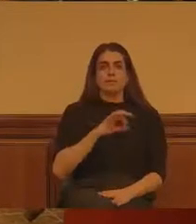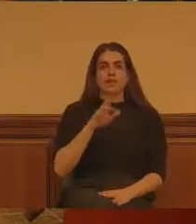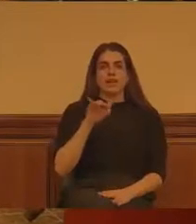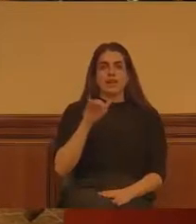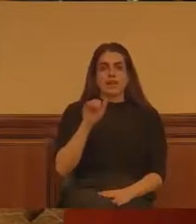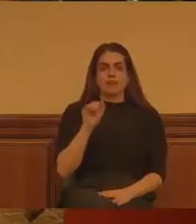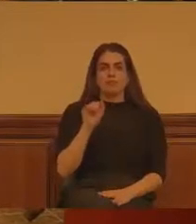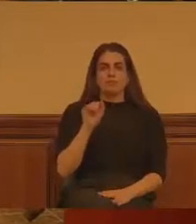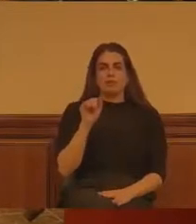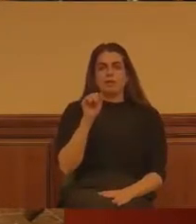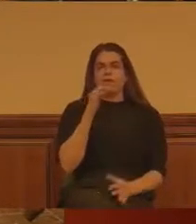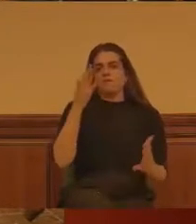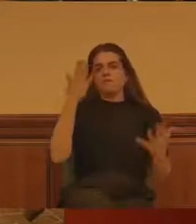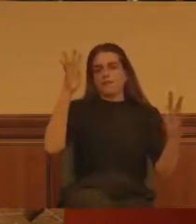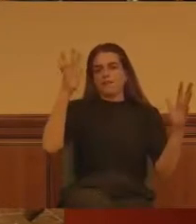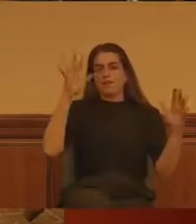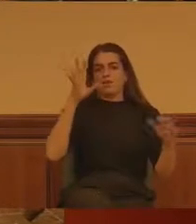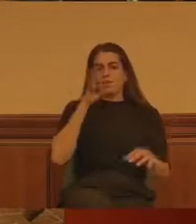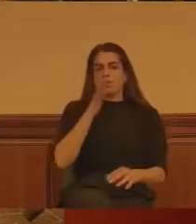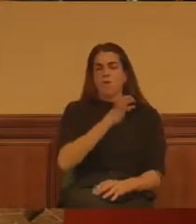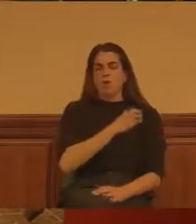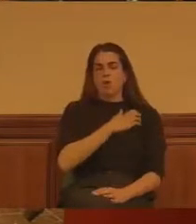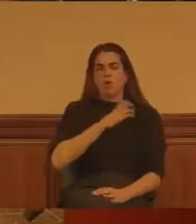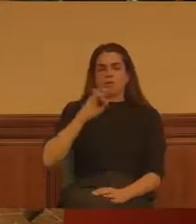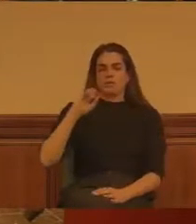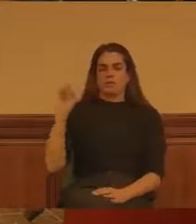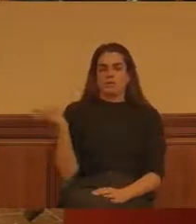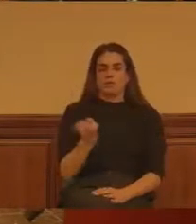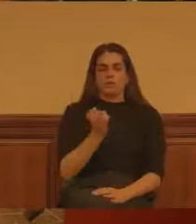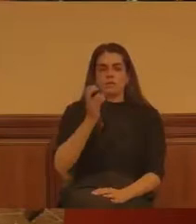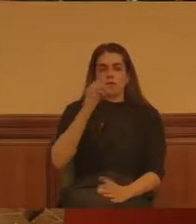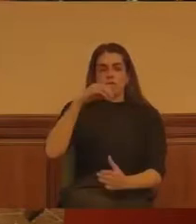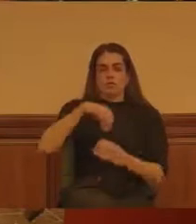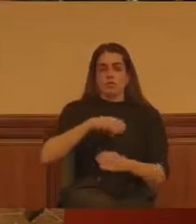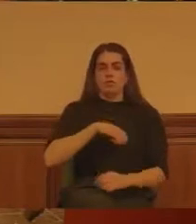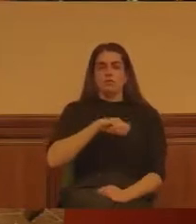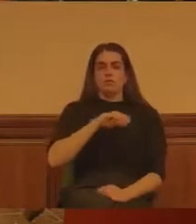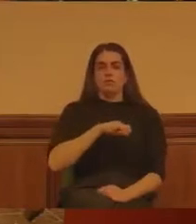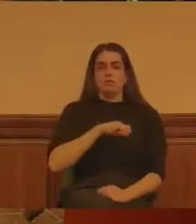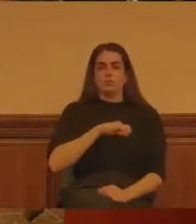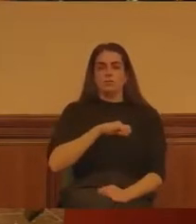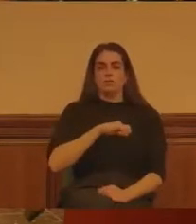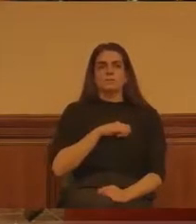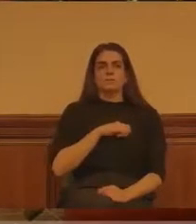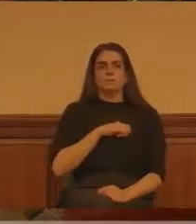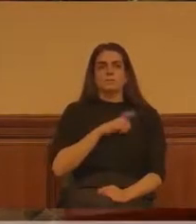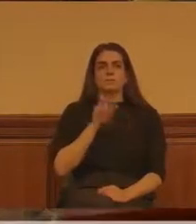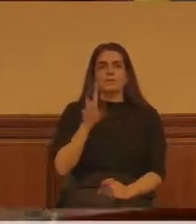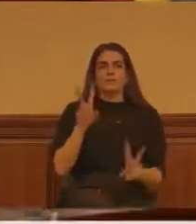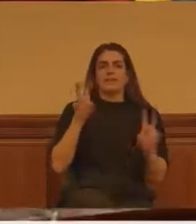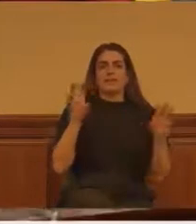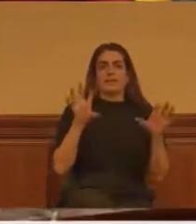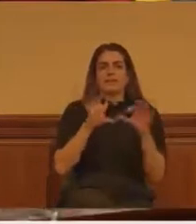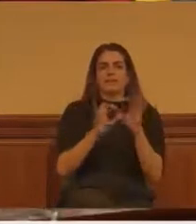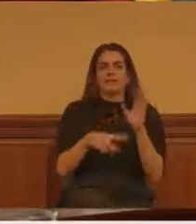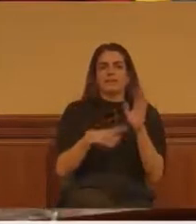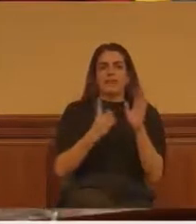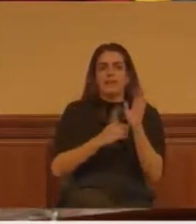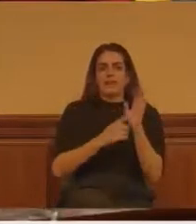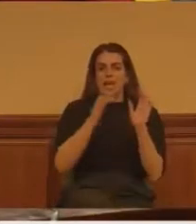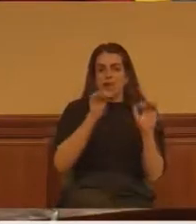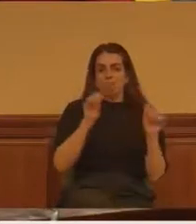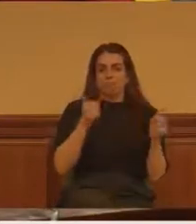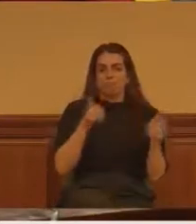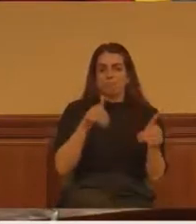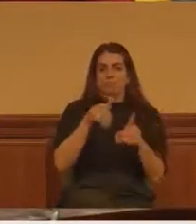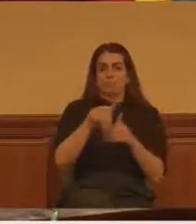la felicitación a los cuerpos y fuerzas de seguridad del Estado y sobre las leyes vigentes, que hay un punto de Ciudadanos que me ha llamado